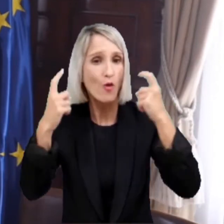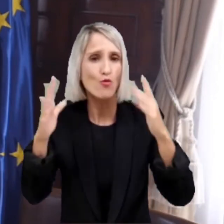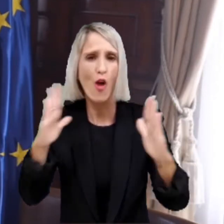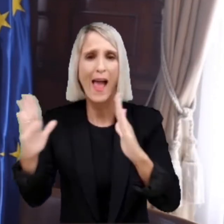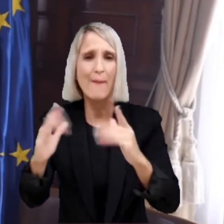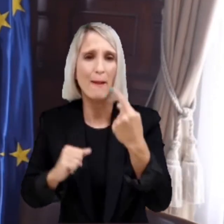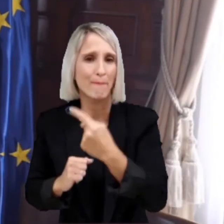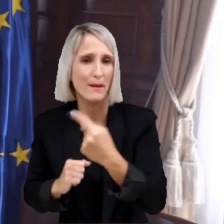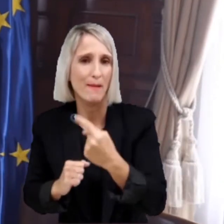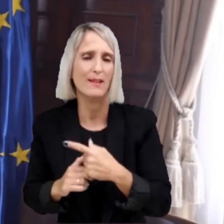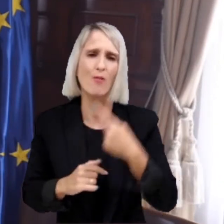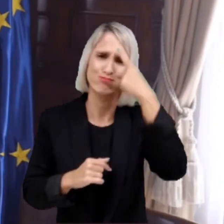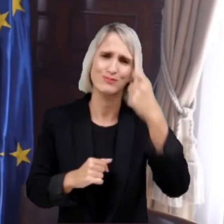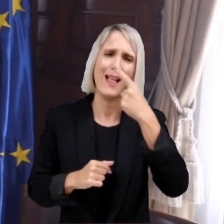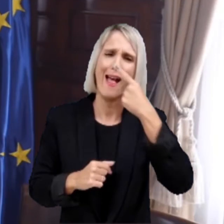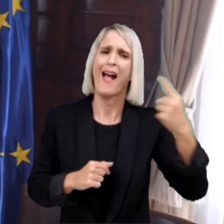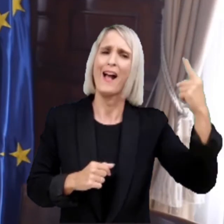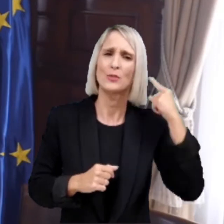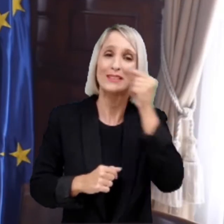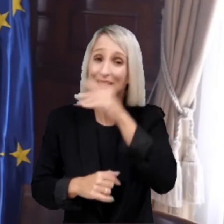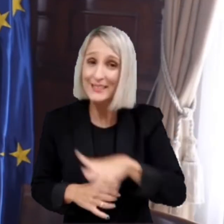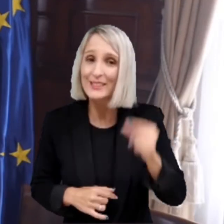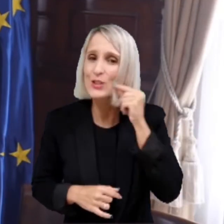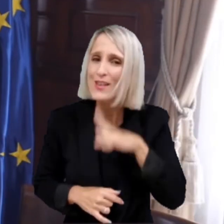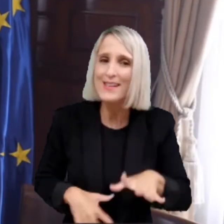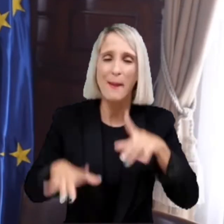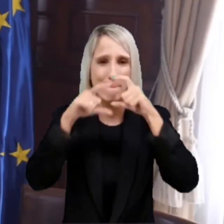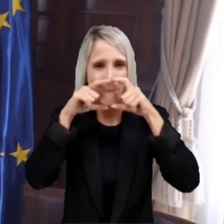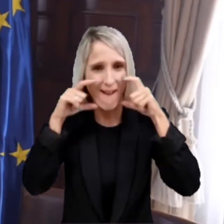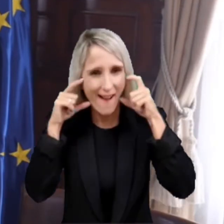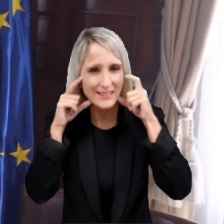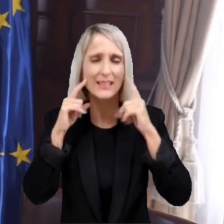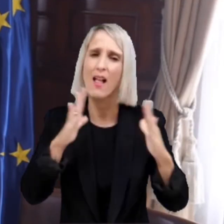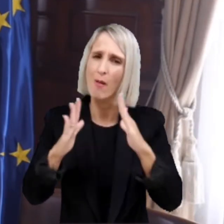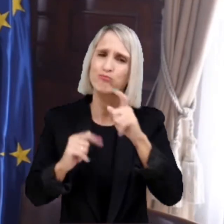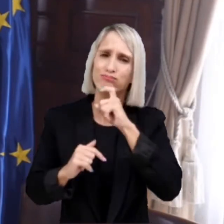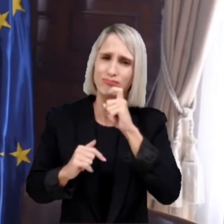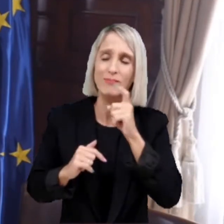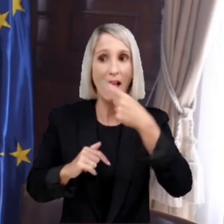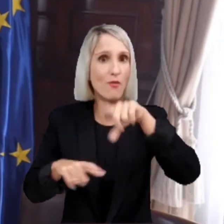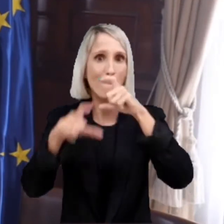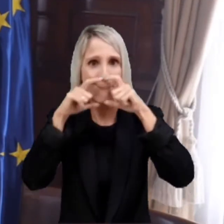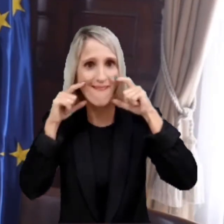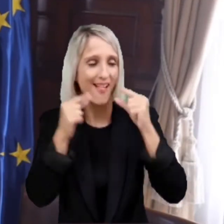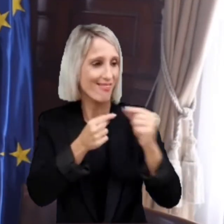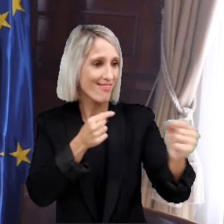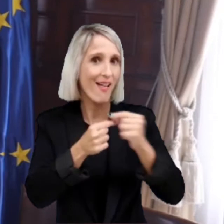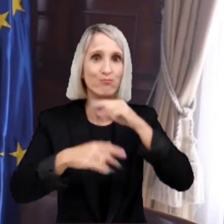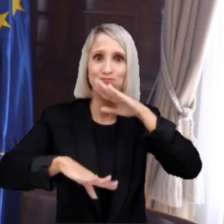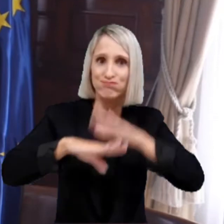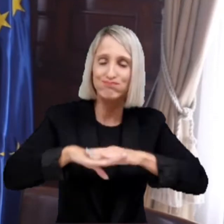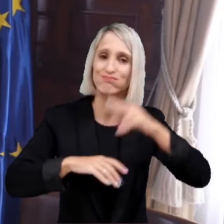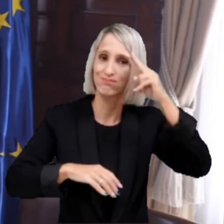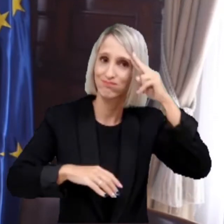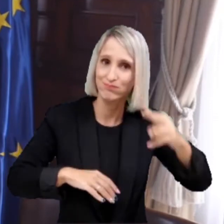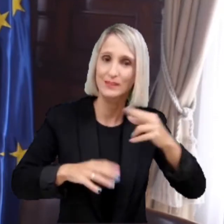alumnos de primaria. Aún recuerdo la imagen formidable de los niños y niñas con la mascarilla durante los meses difíciles del curso anterior. Con la distancia